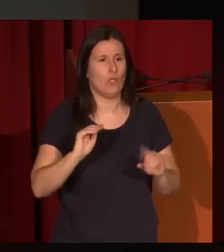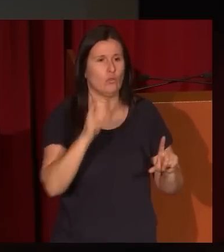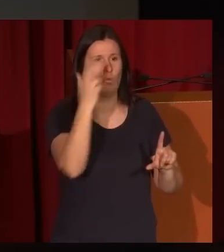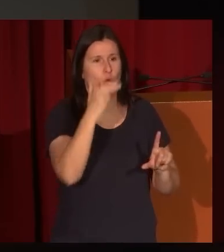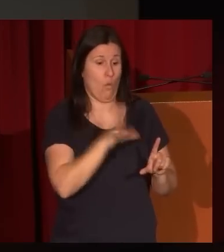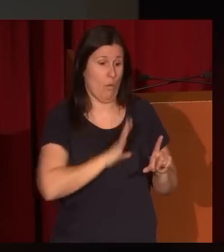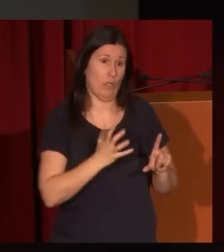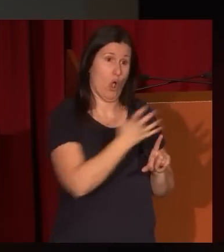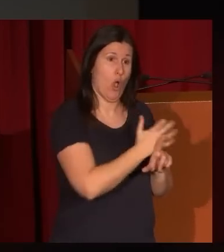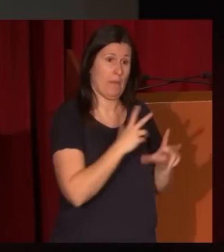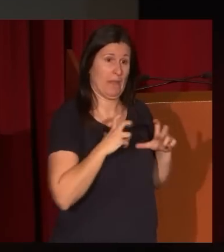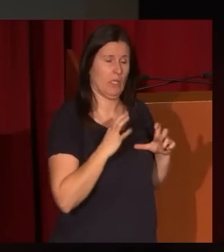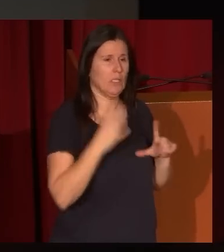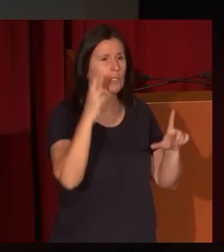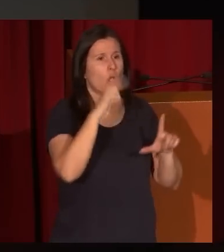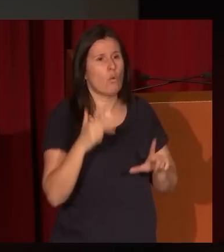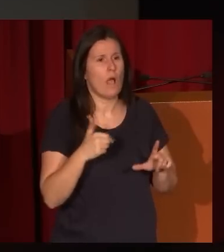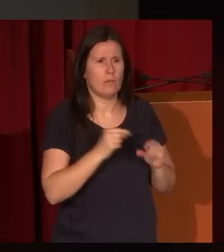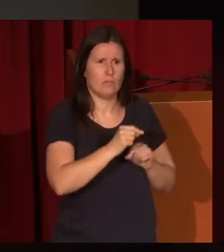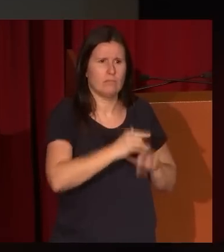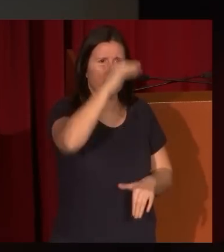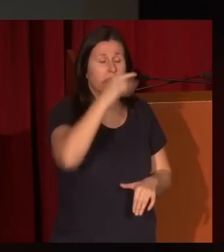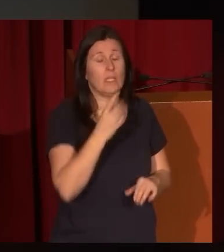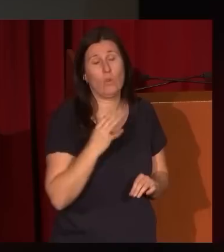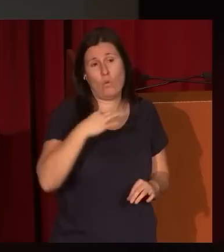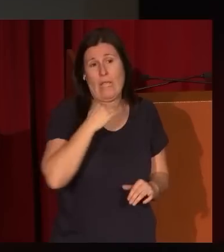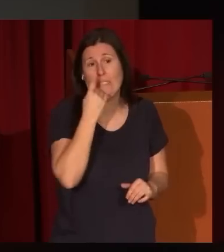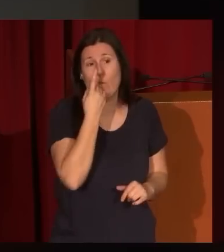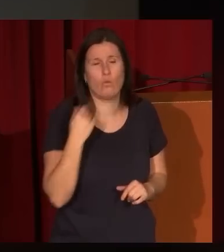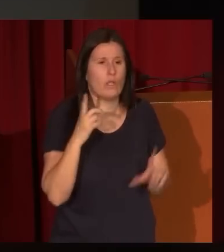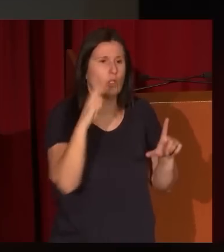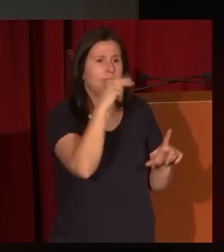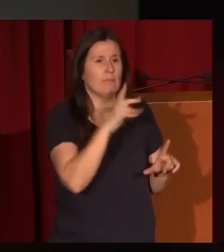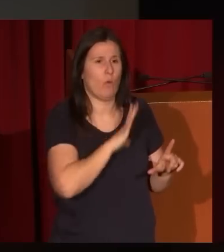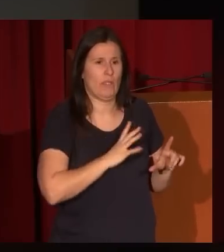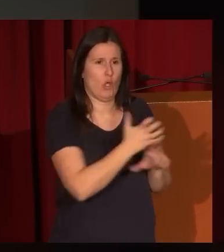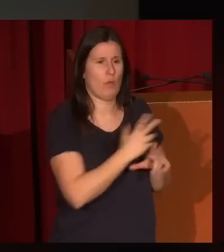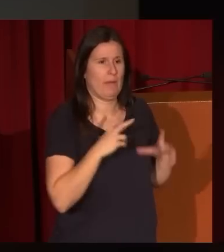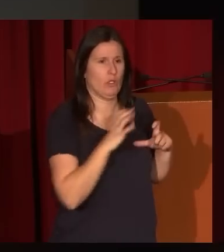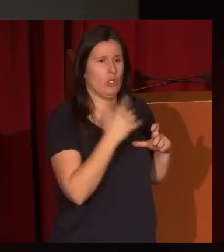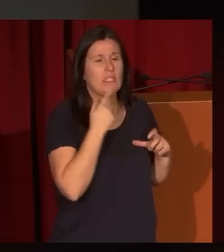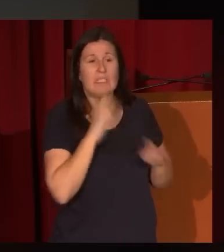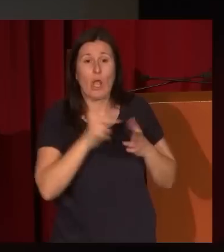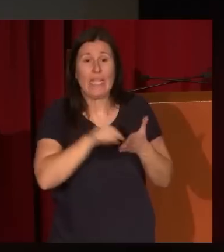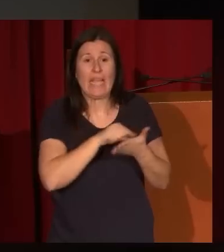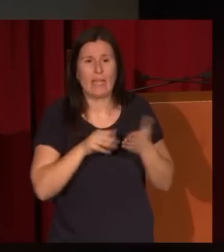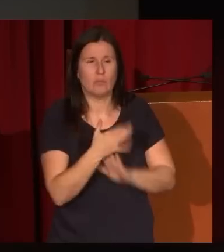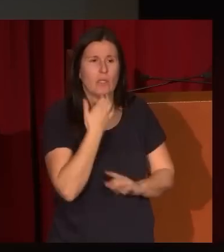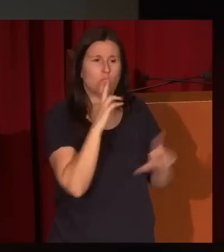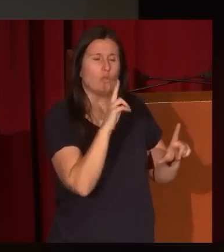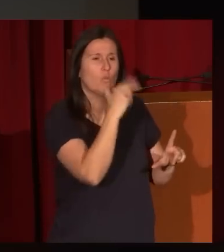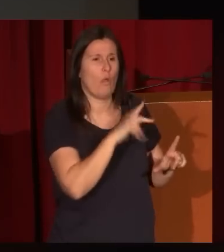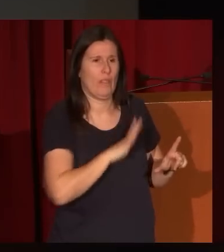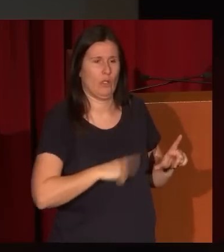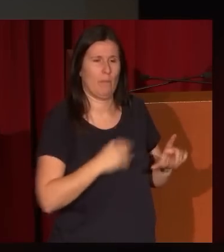preparatorio, es uno de los pocos cuadros grandes que tiene su boceto preparatorio, aquí titulado Gitanos, pero obviamente es el boceto preparatorio para esta